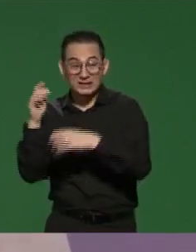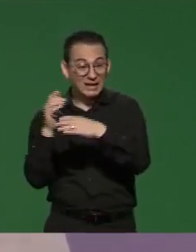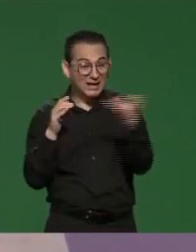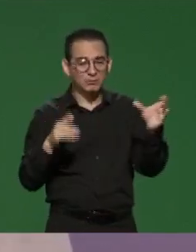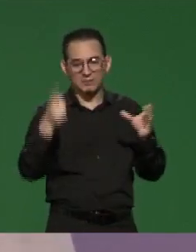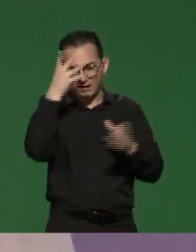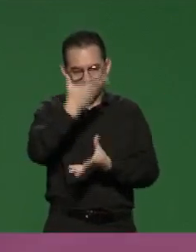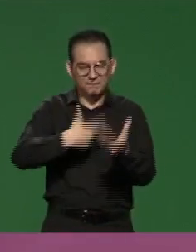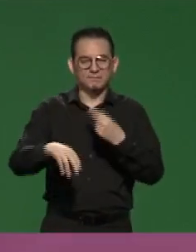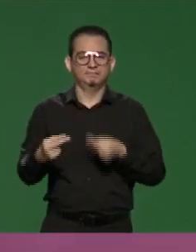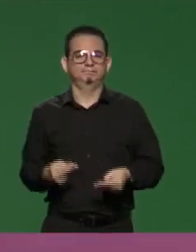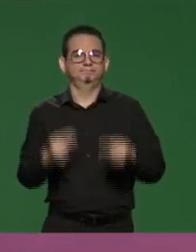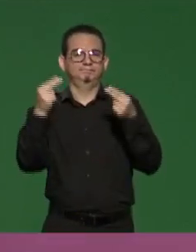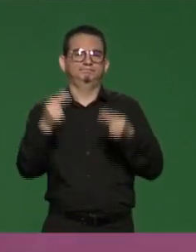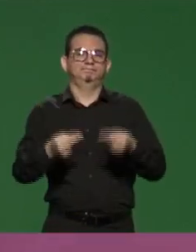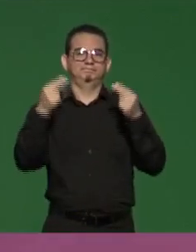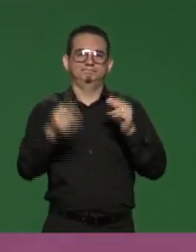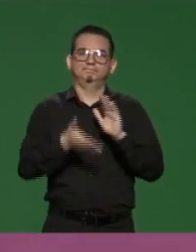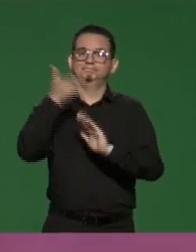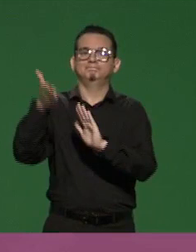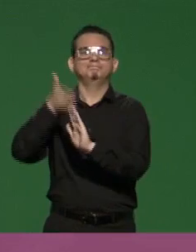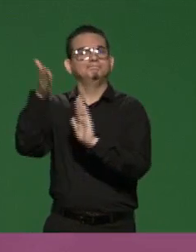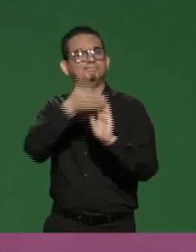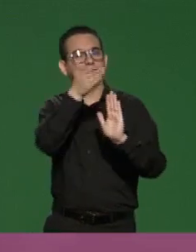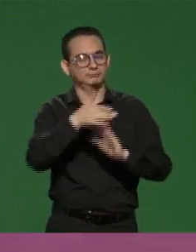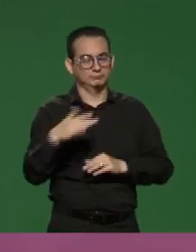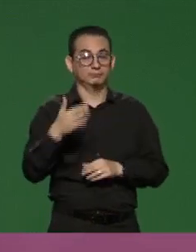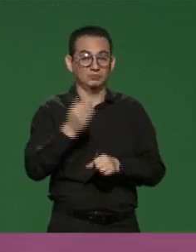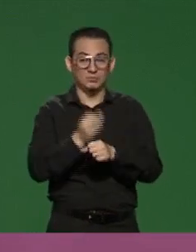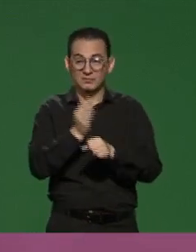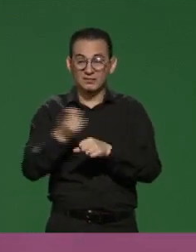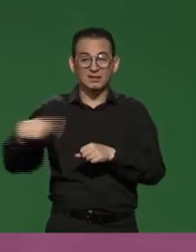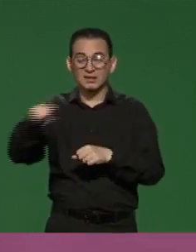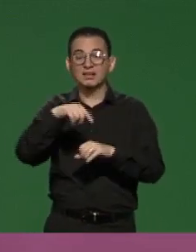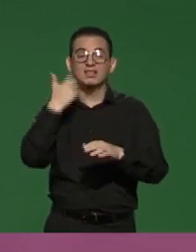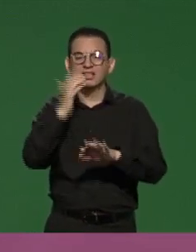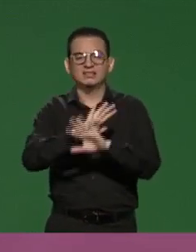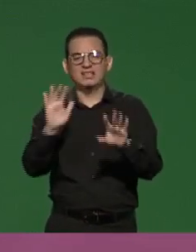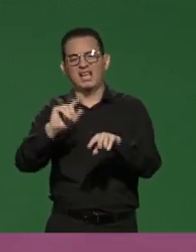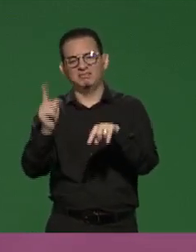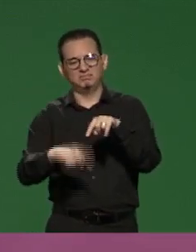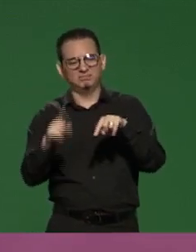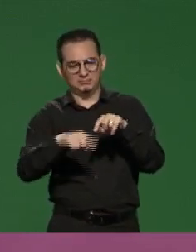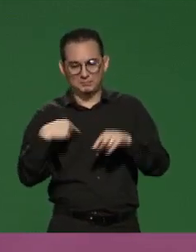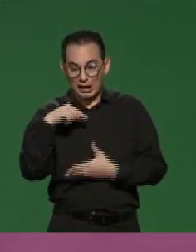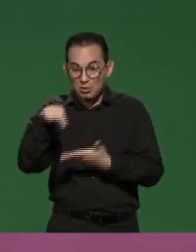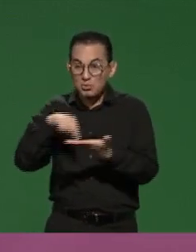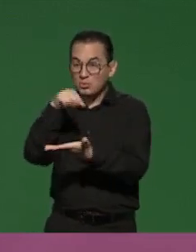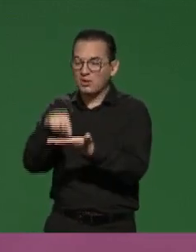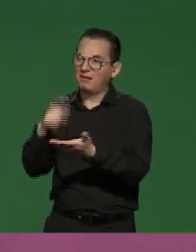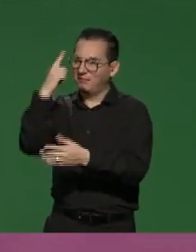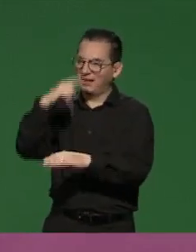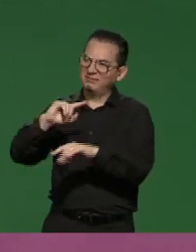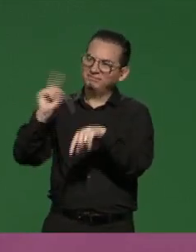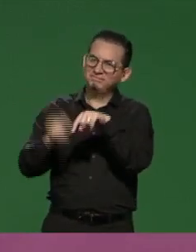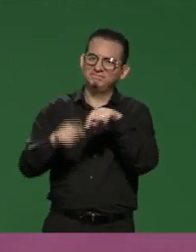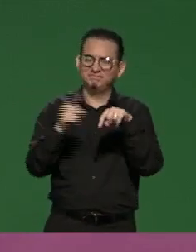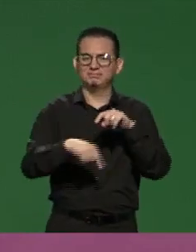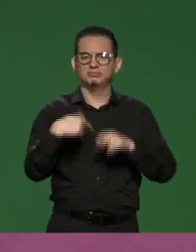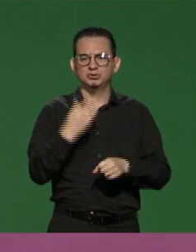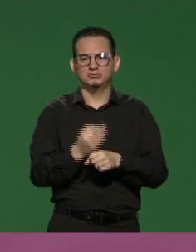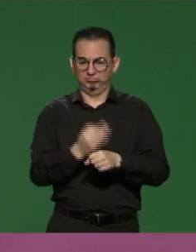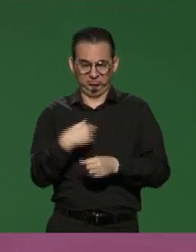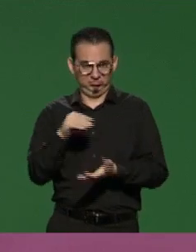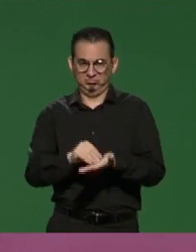negocio inmobiliario. Los que buscan privatizar todos nuestros espacios públicos. Y además, no nos sentimos